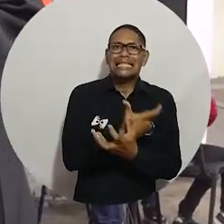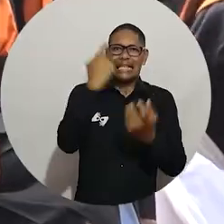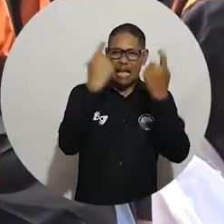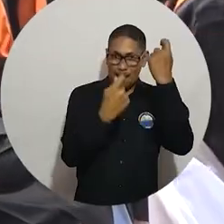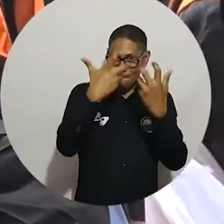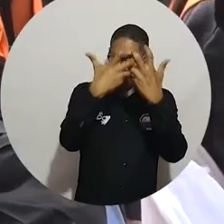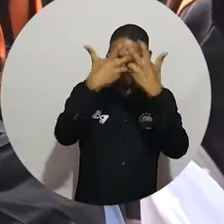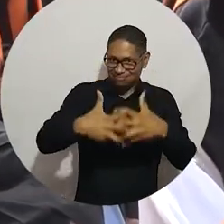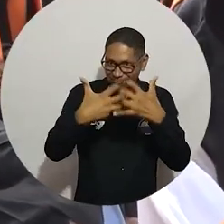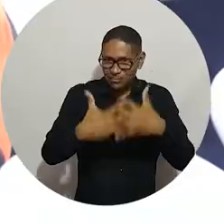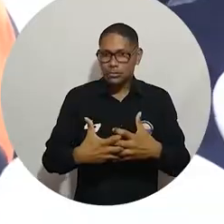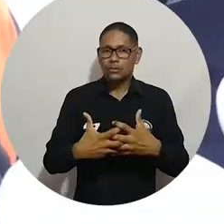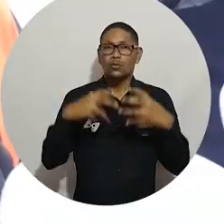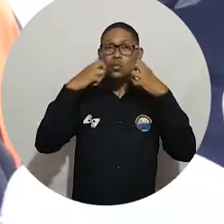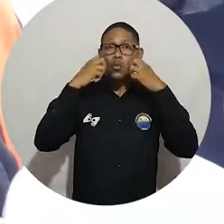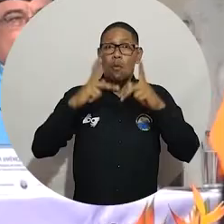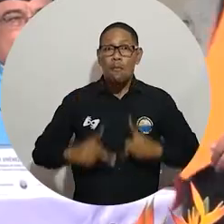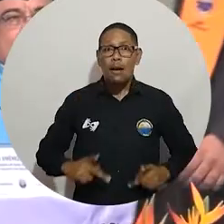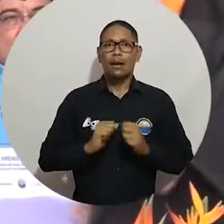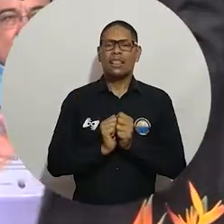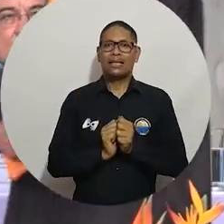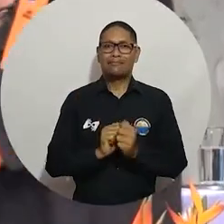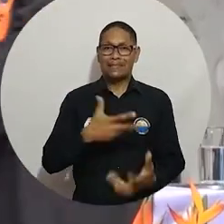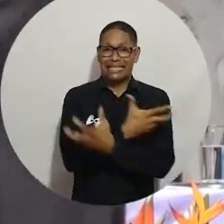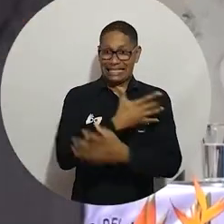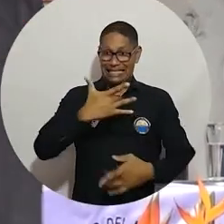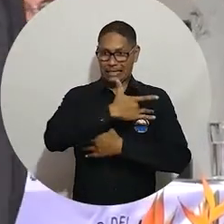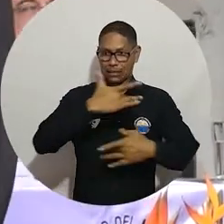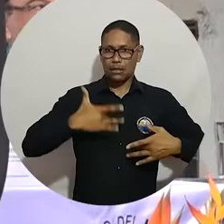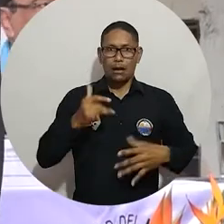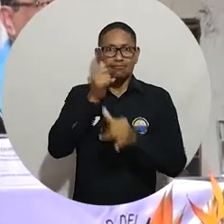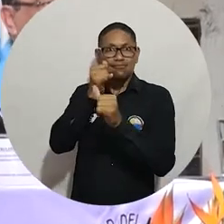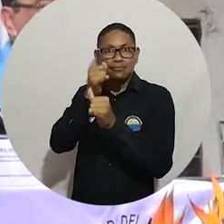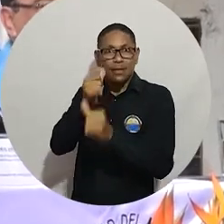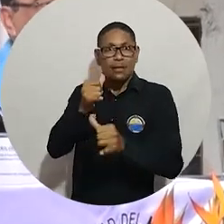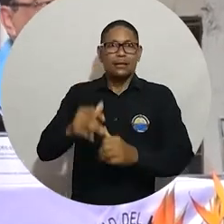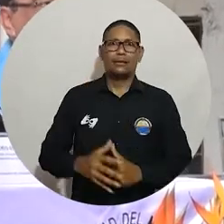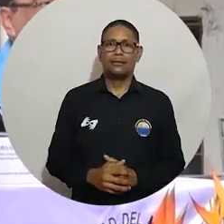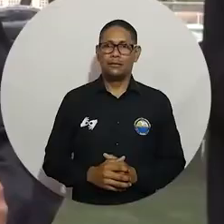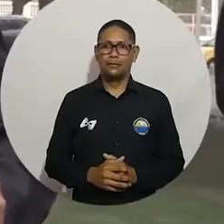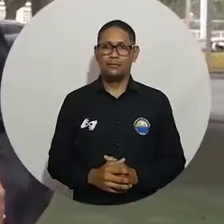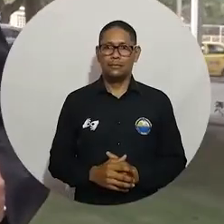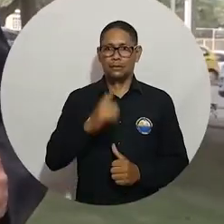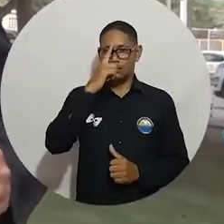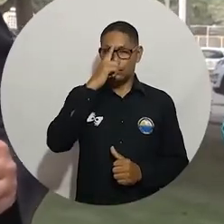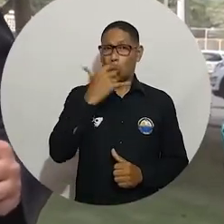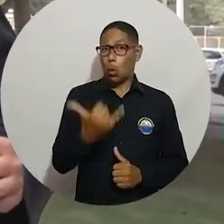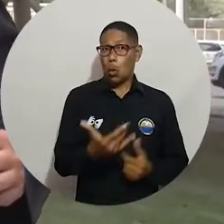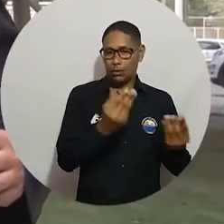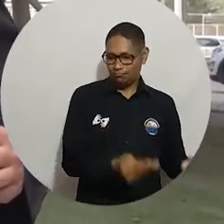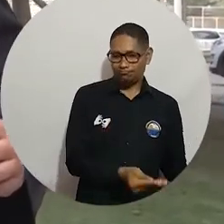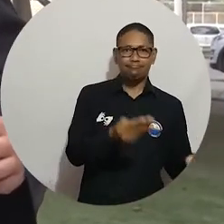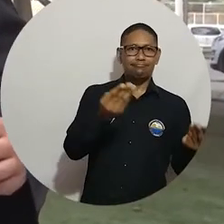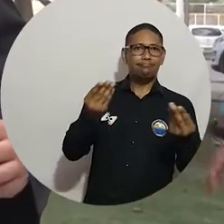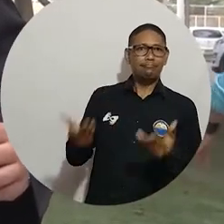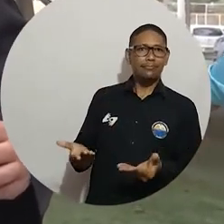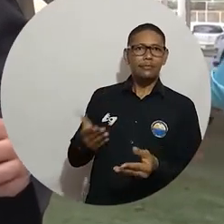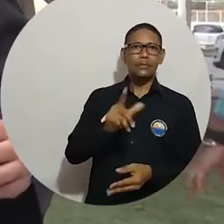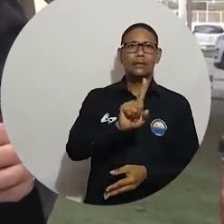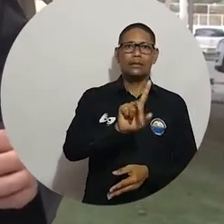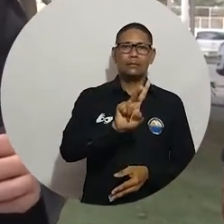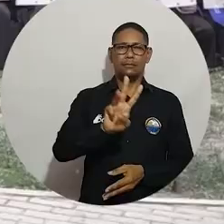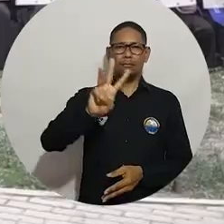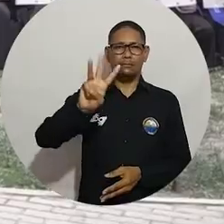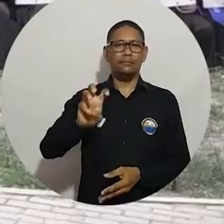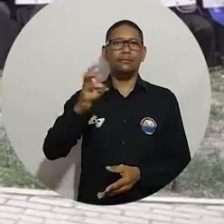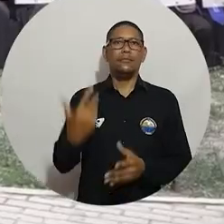oferta el Centro para la Regionalización de la Educación y las Oportunidades Creo, adscritos a las Facultades de Ciencias de la Educación, Ciencias